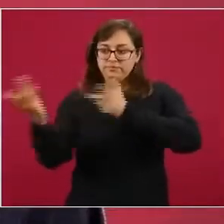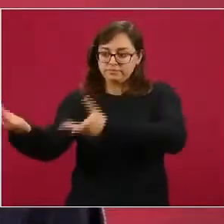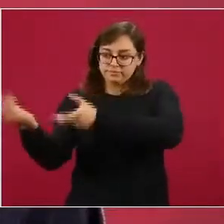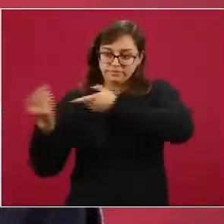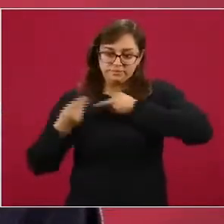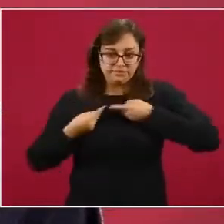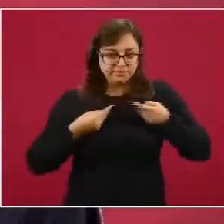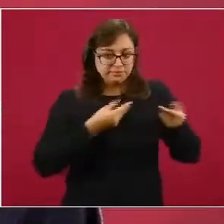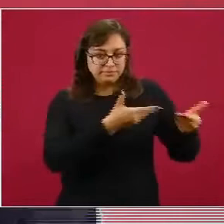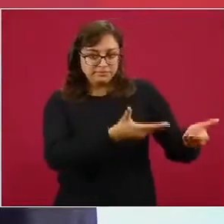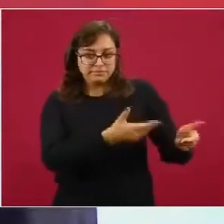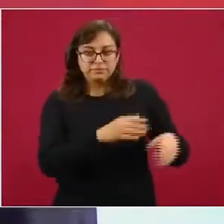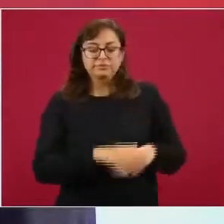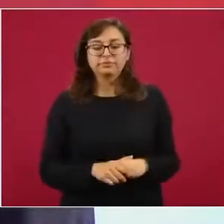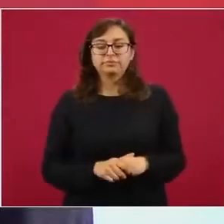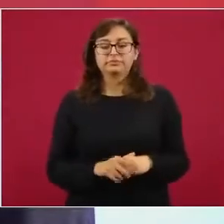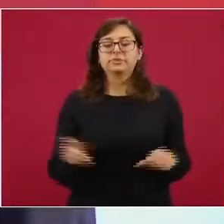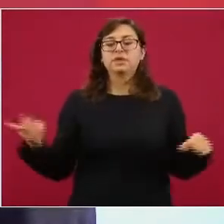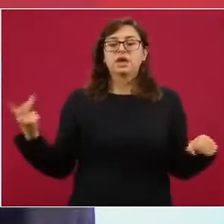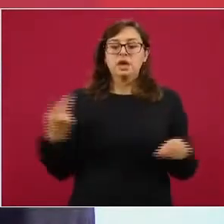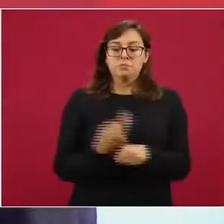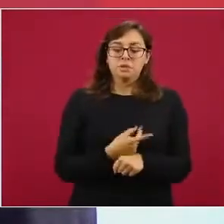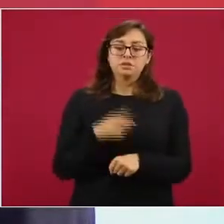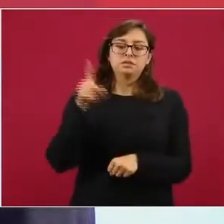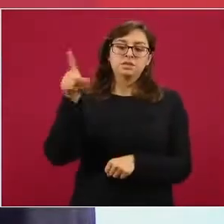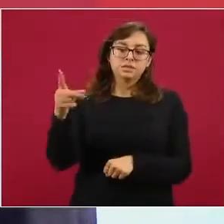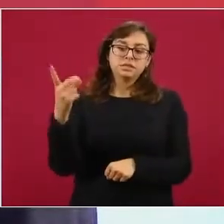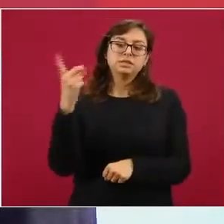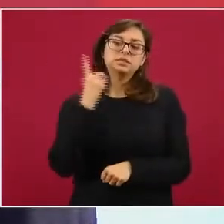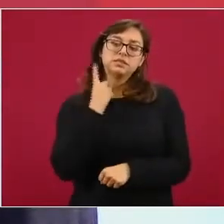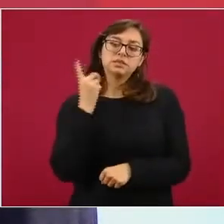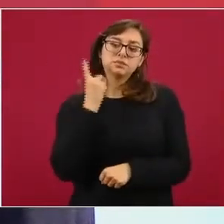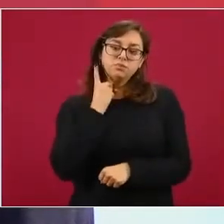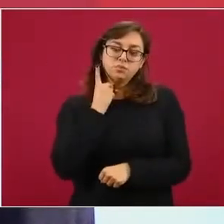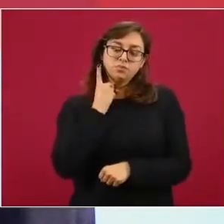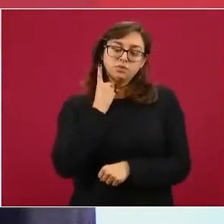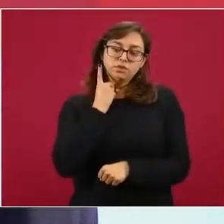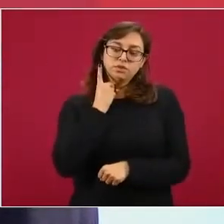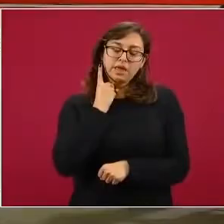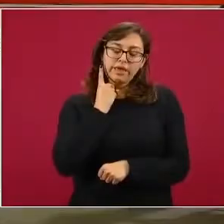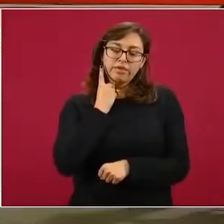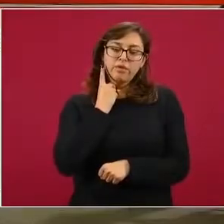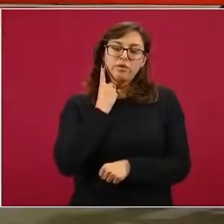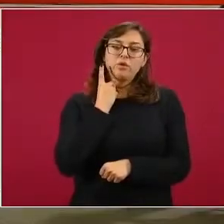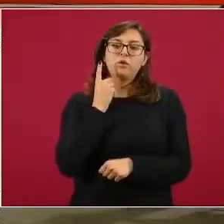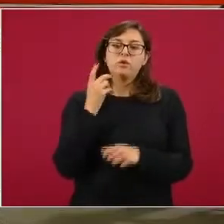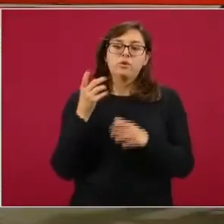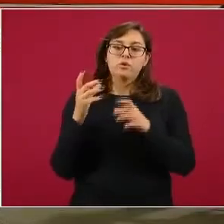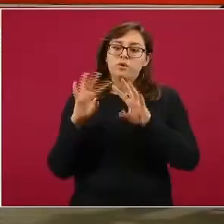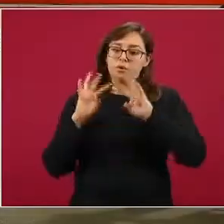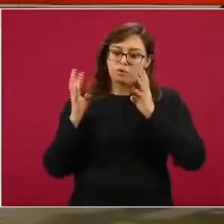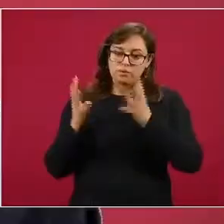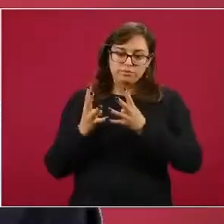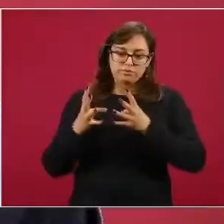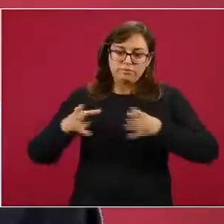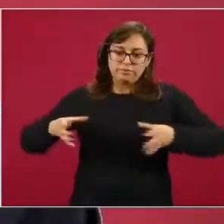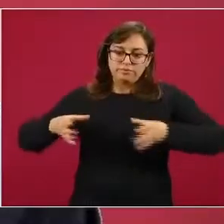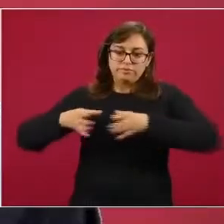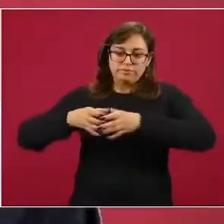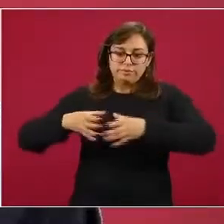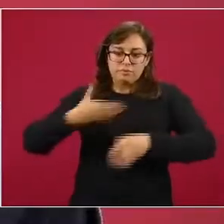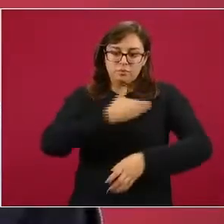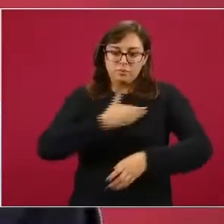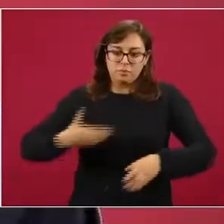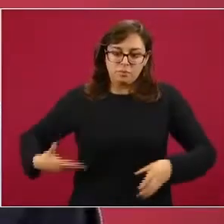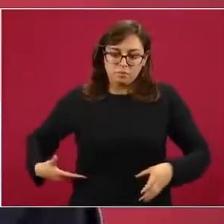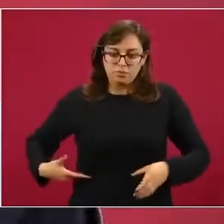cabildo y el presidente municipal, es decir, el gobierno municipal de Pátzcuaro, Michoacán, tiene una